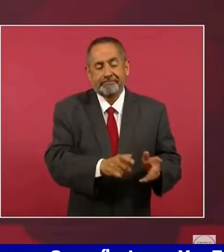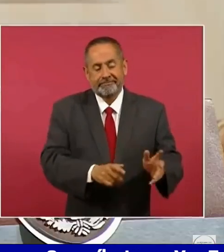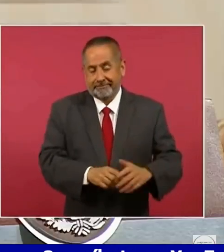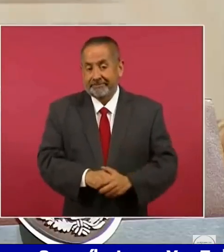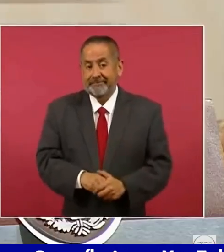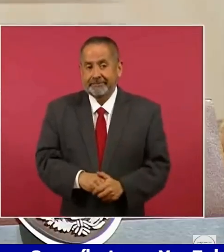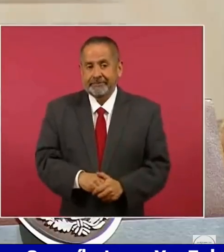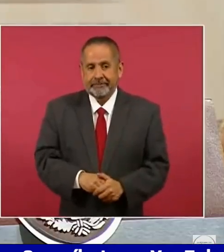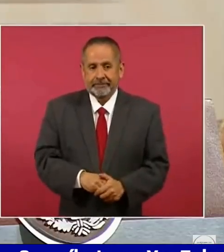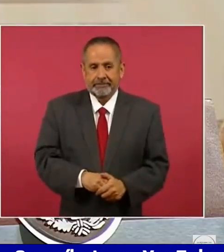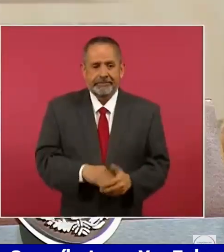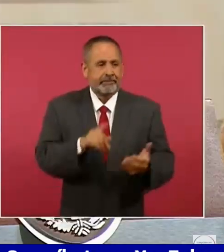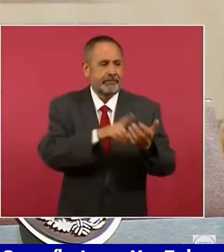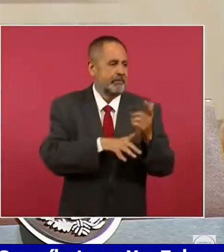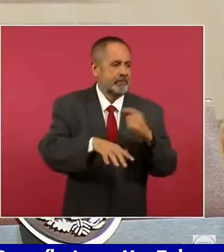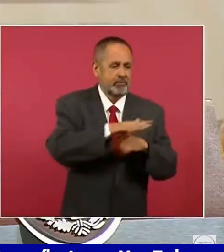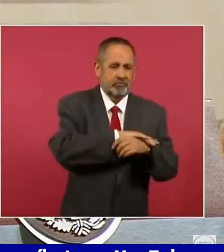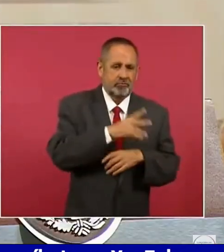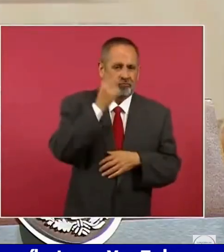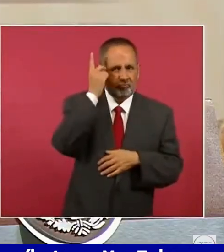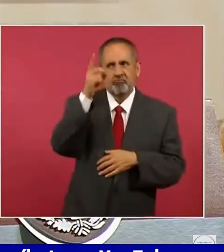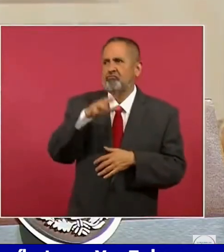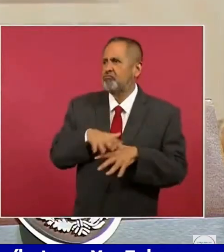que eran los dueños de México.